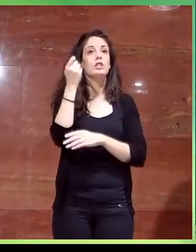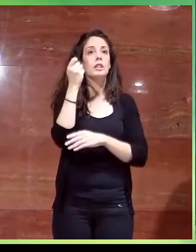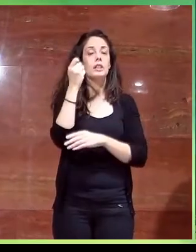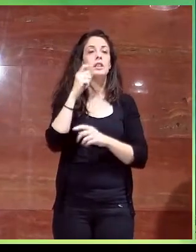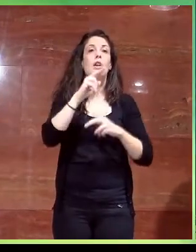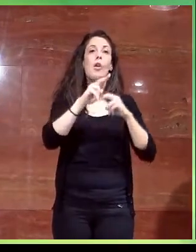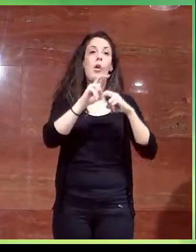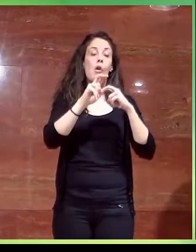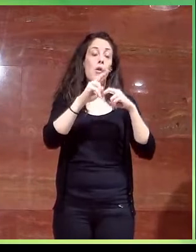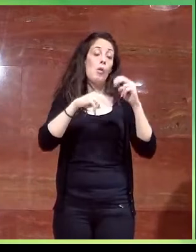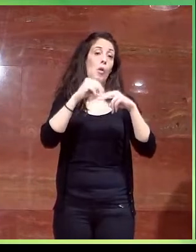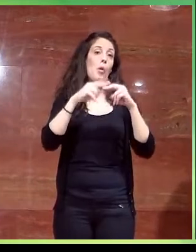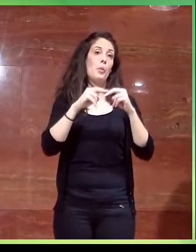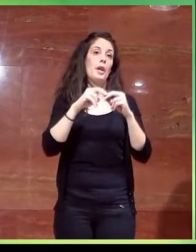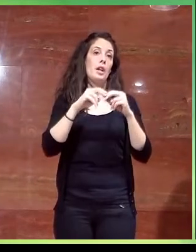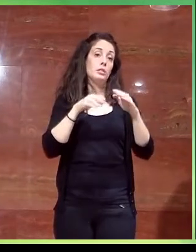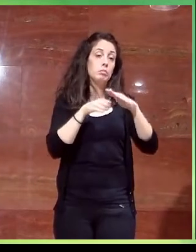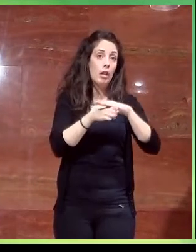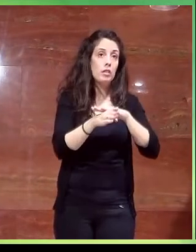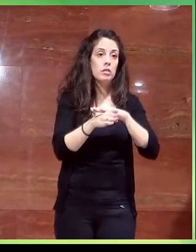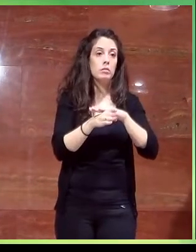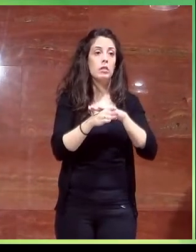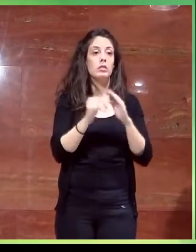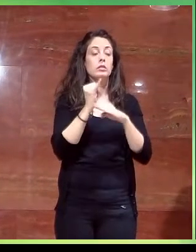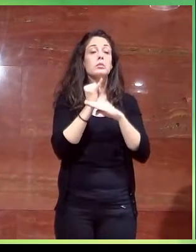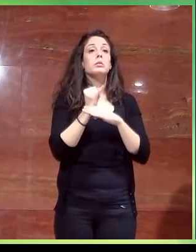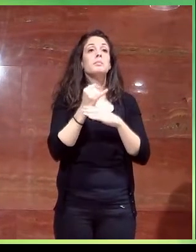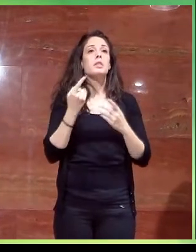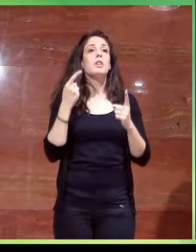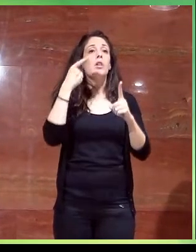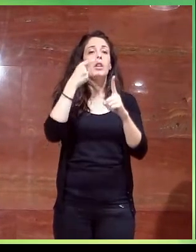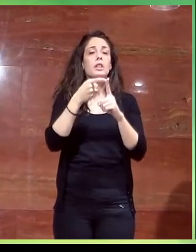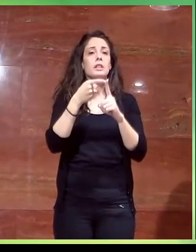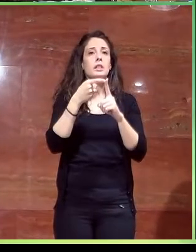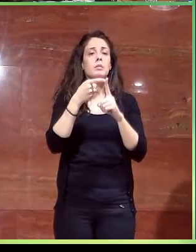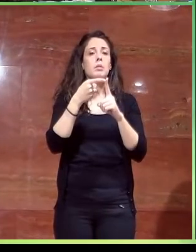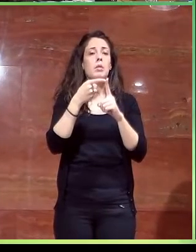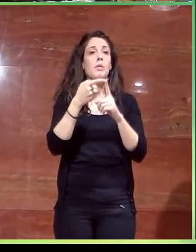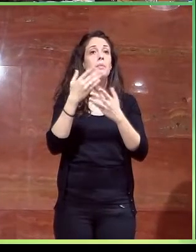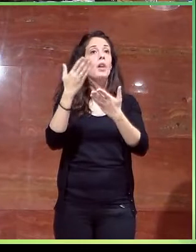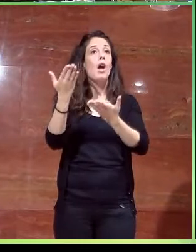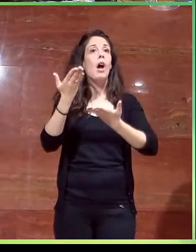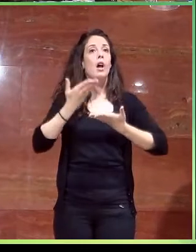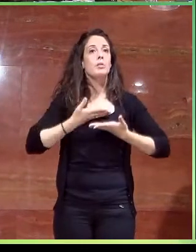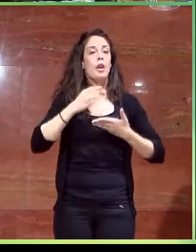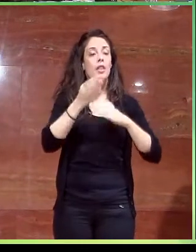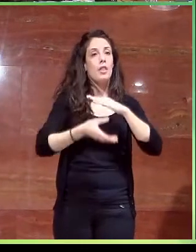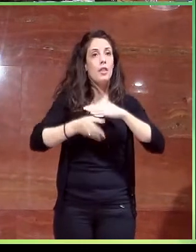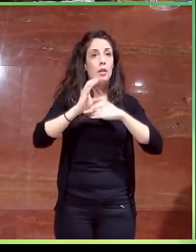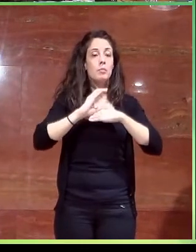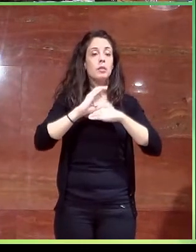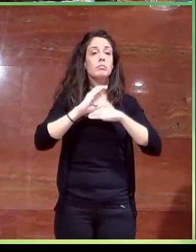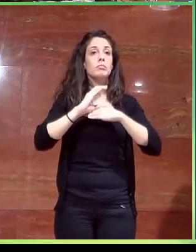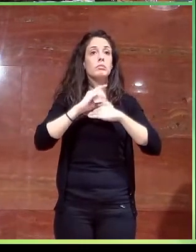accesible al edificio. En ese objetivo hemos contado con la inestimable ayuda de CEAPAT, que es